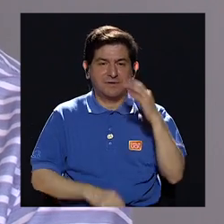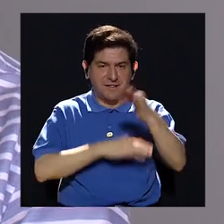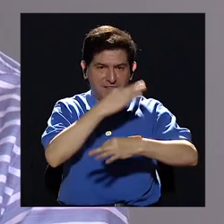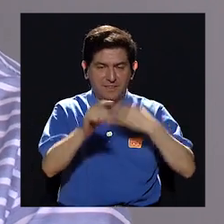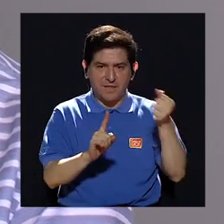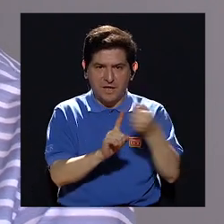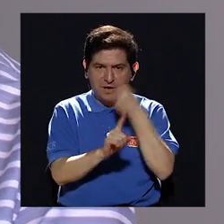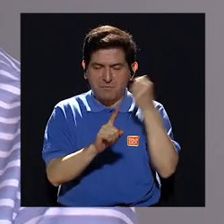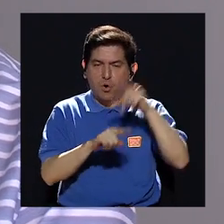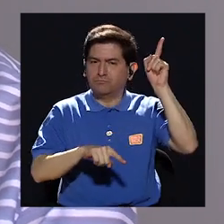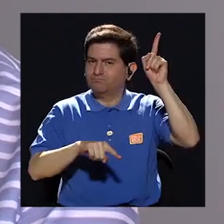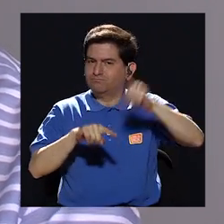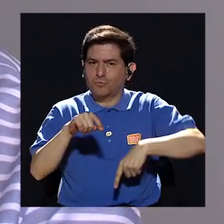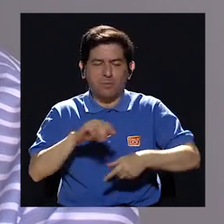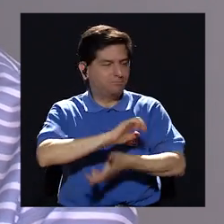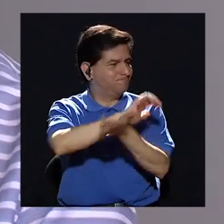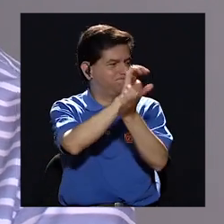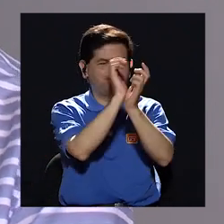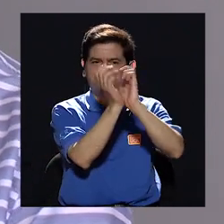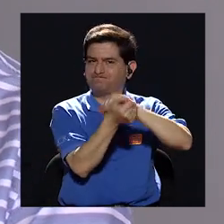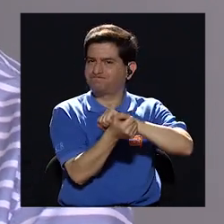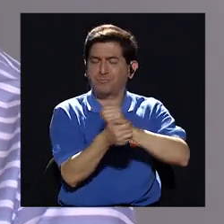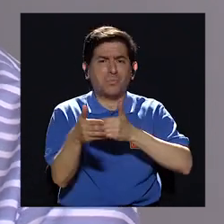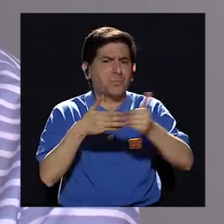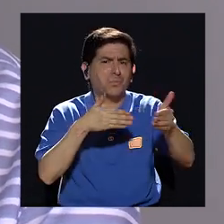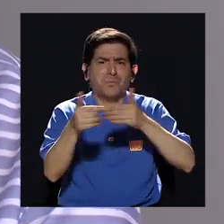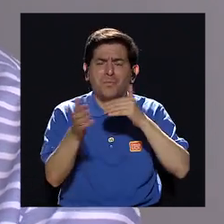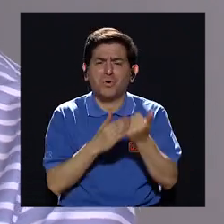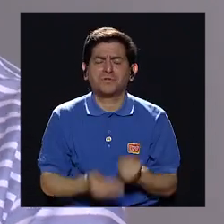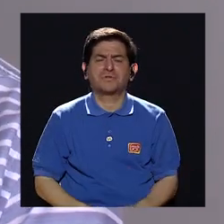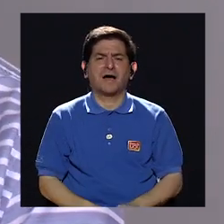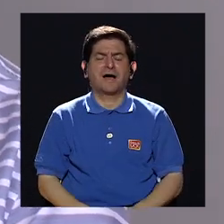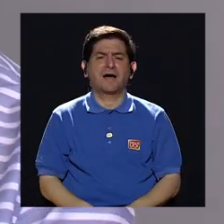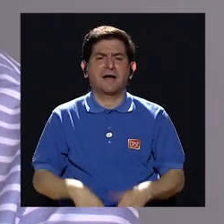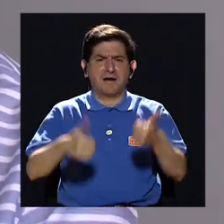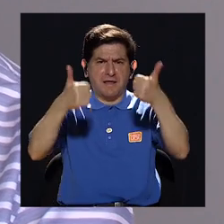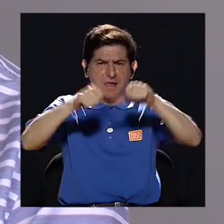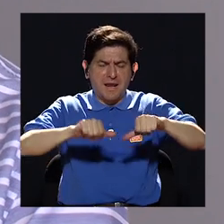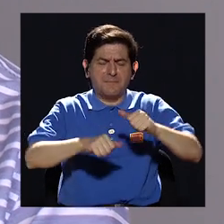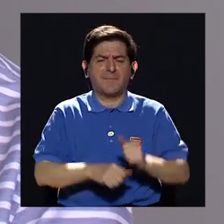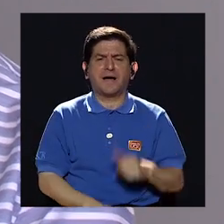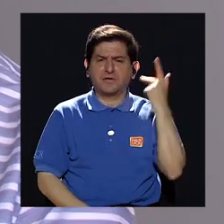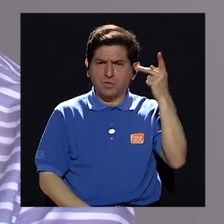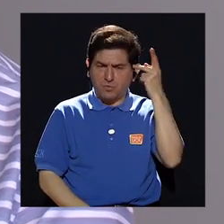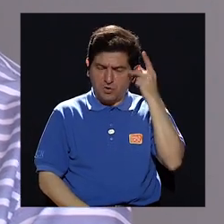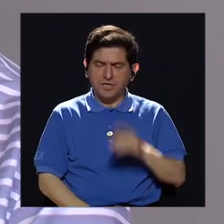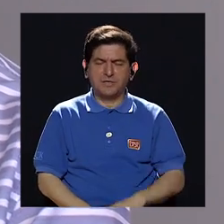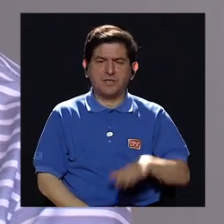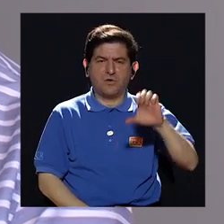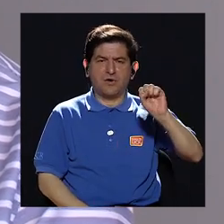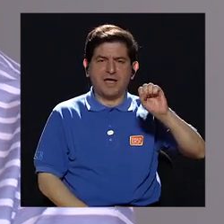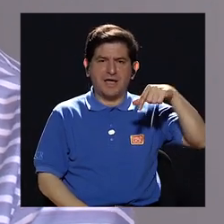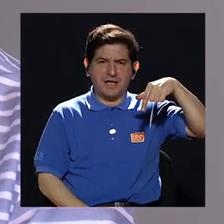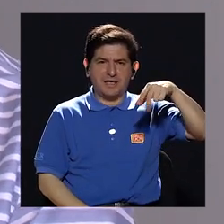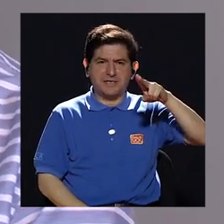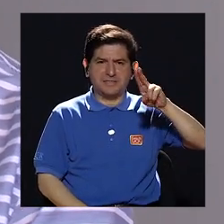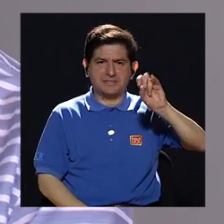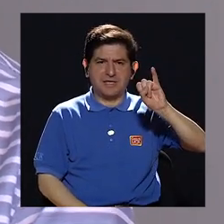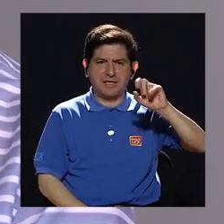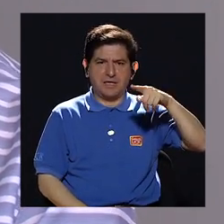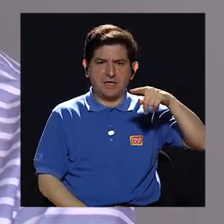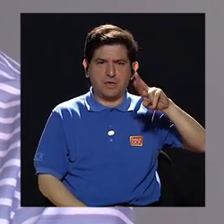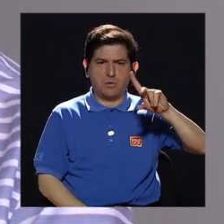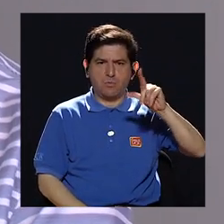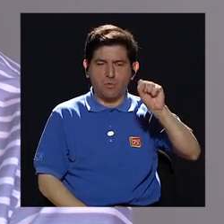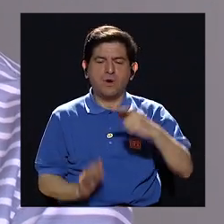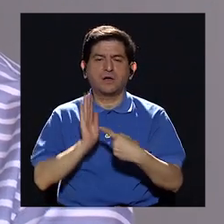violencia que no se ha podido transformar a pesar de que el pacto político de Esquipulas lo presentaba. El